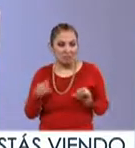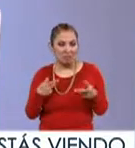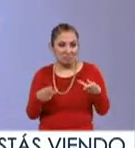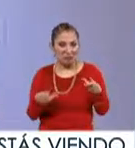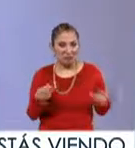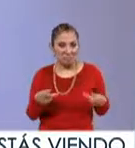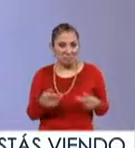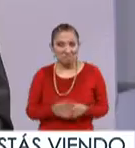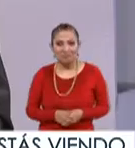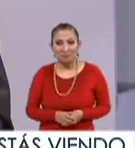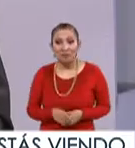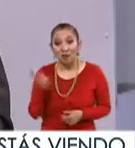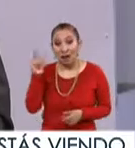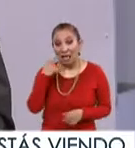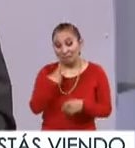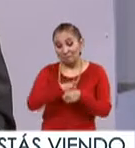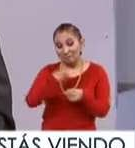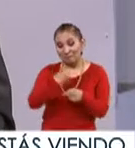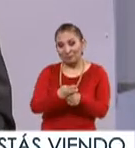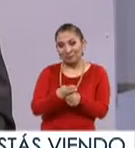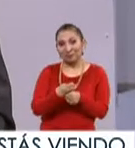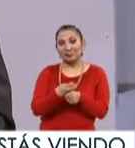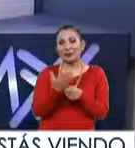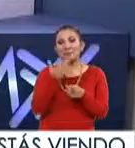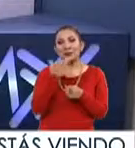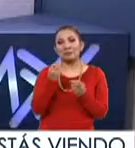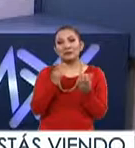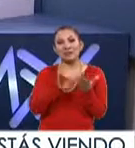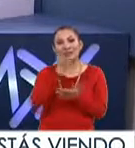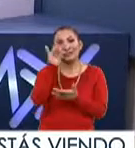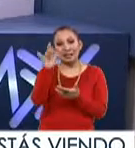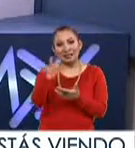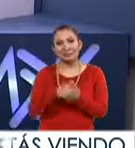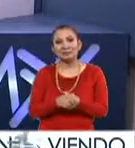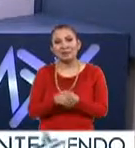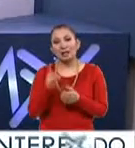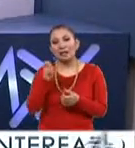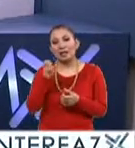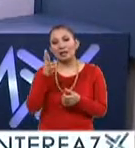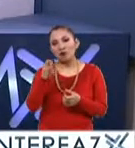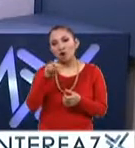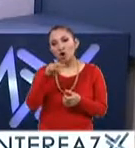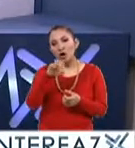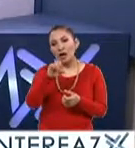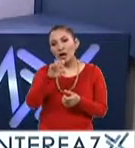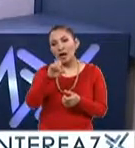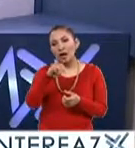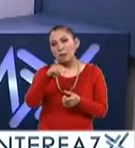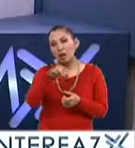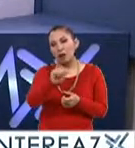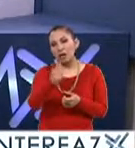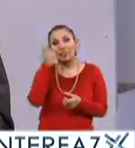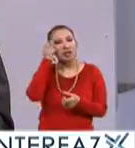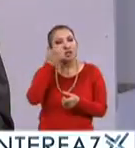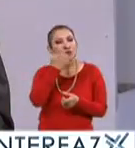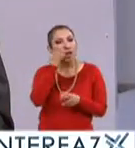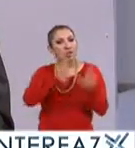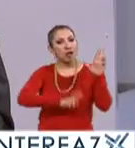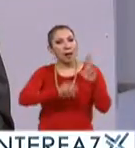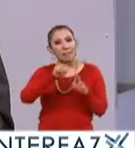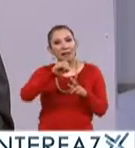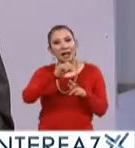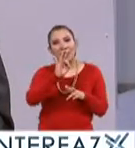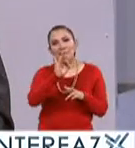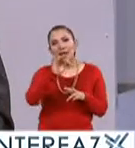preparados. Bueno, ojalá y nos inviten. Muy bien, pues muchísimas gracias, director Noé Carmona, director de la Escuela Normal